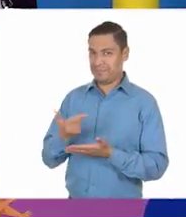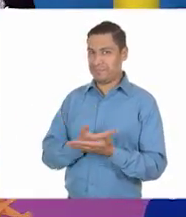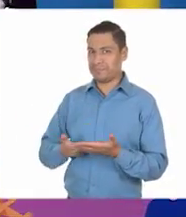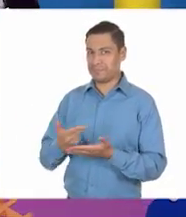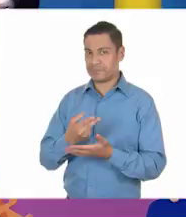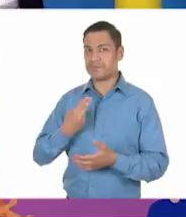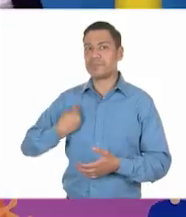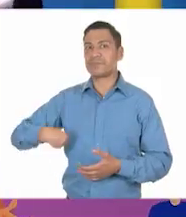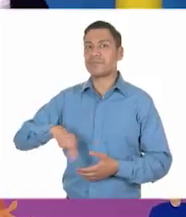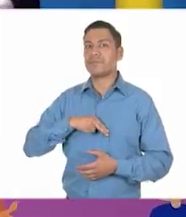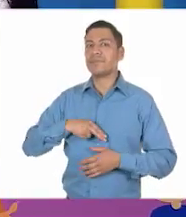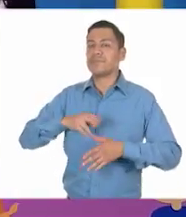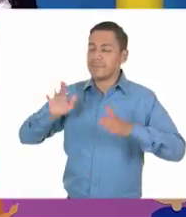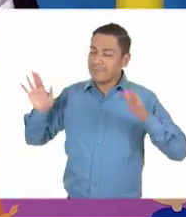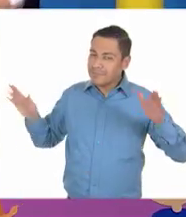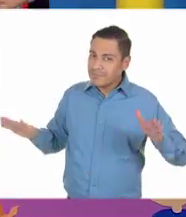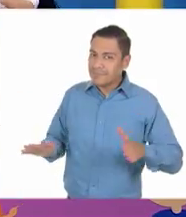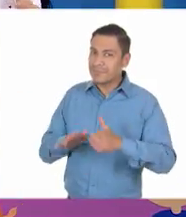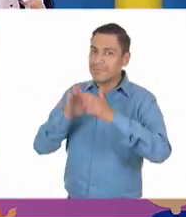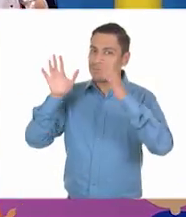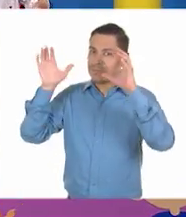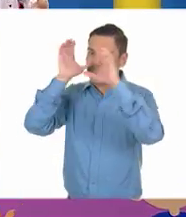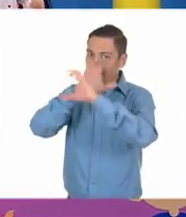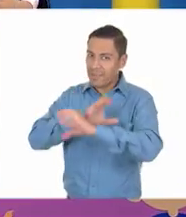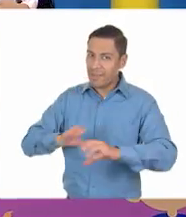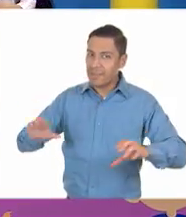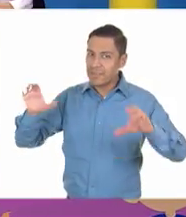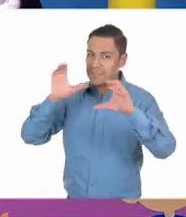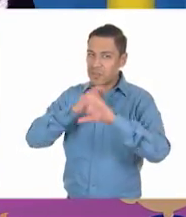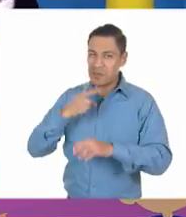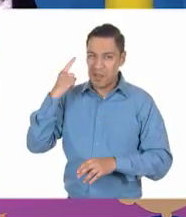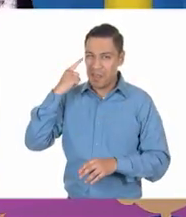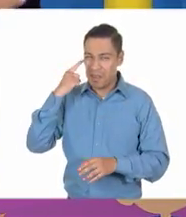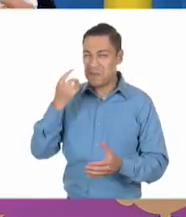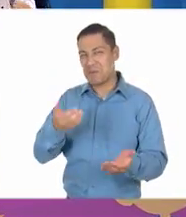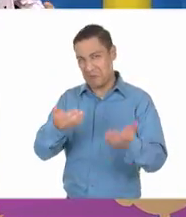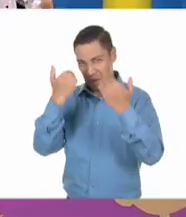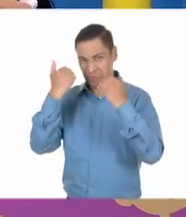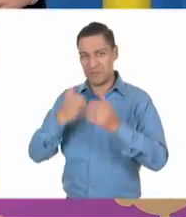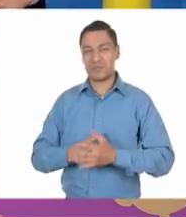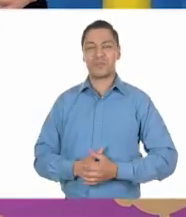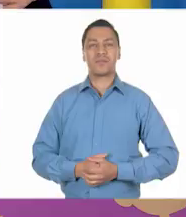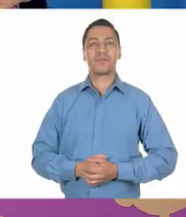a inspirarnos con una canción. Vamos a escucharla, ¿vale? Adelante.